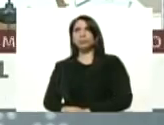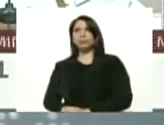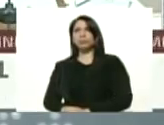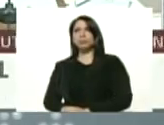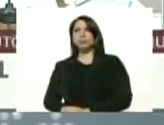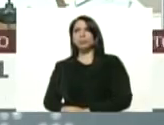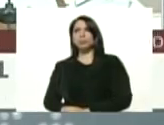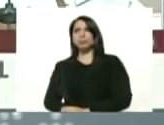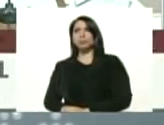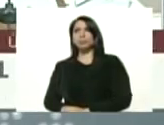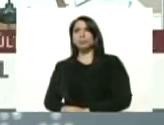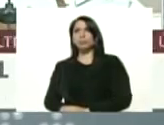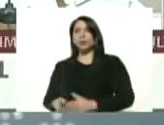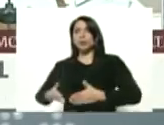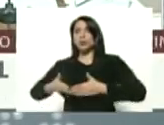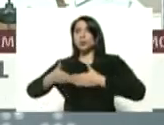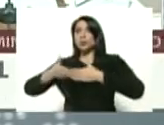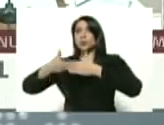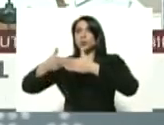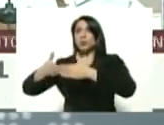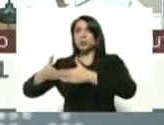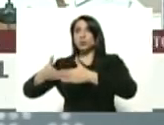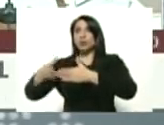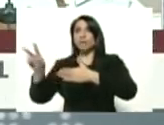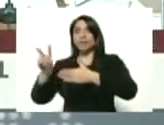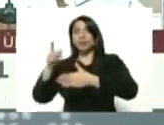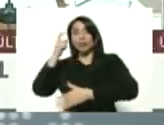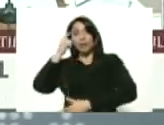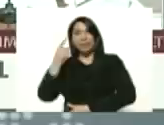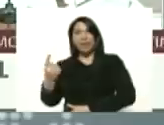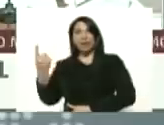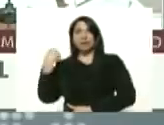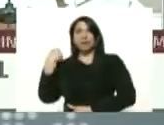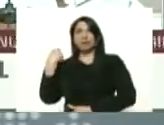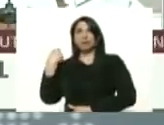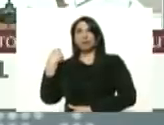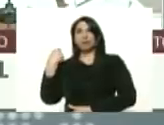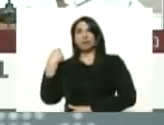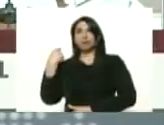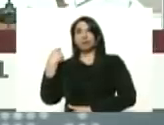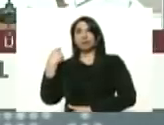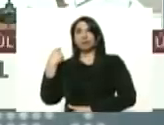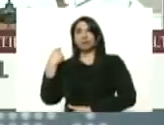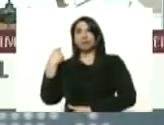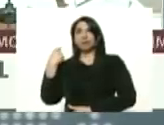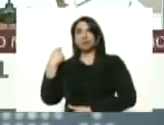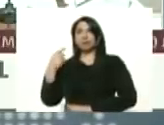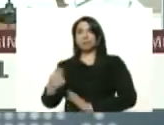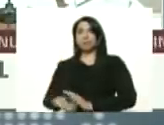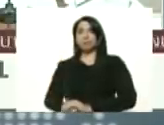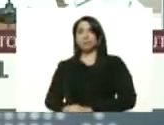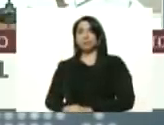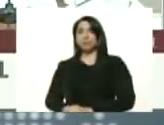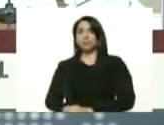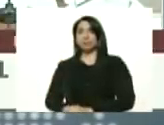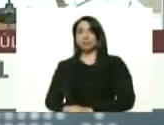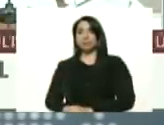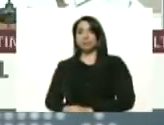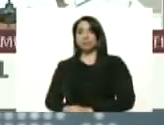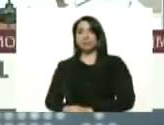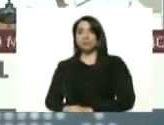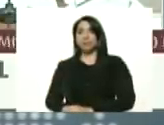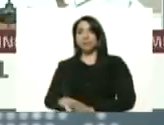ha llegado a Venezuela precisamente el día de ayer el día en que